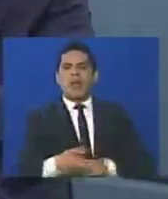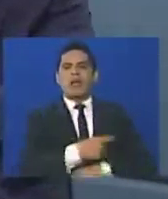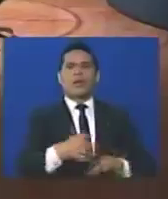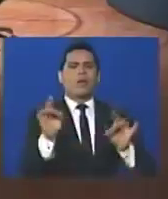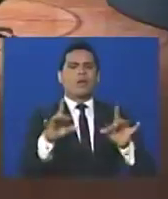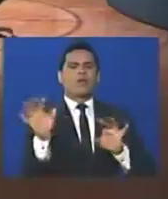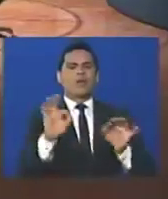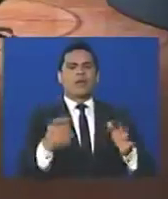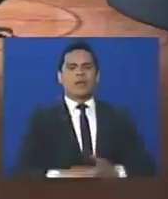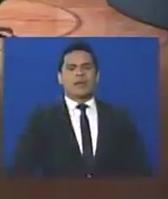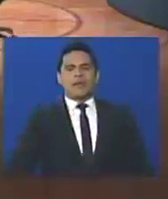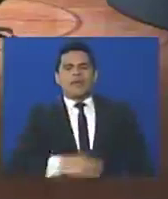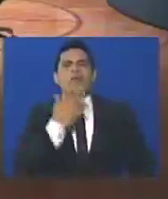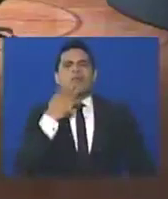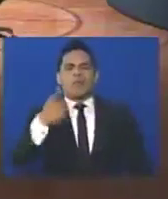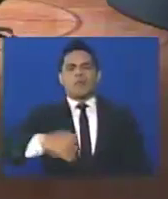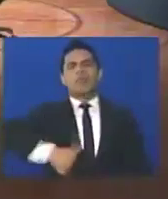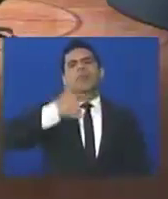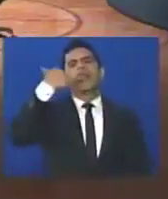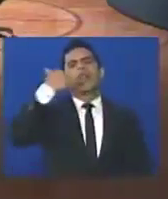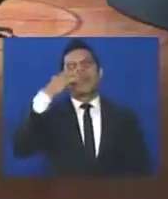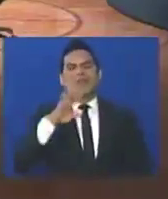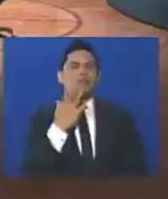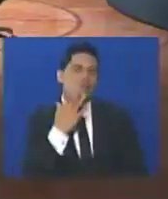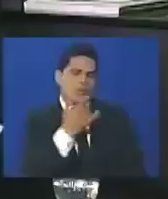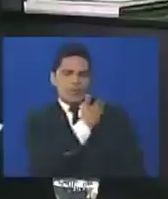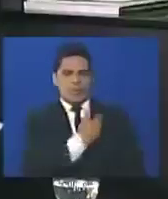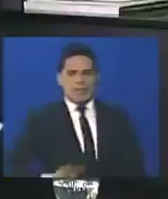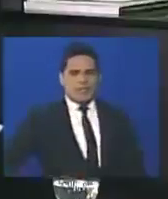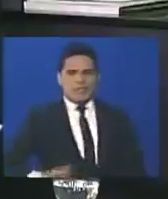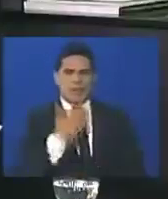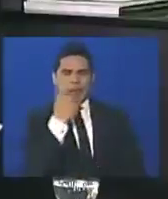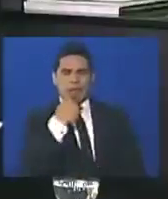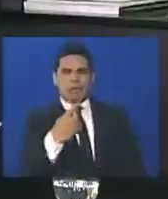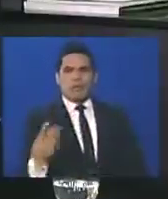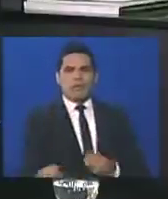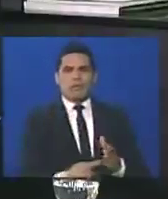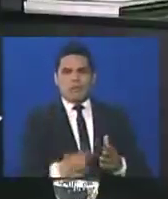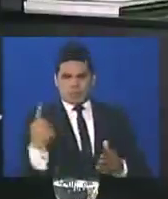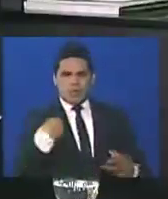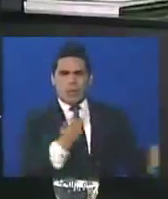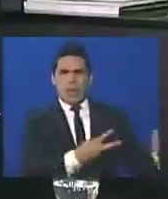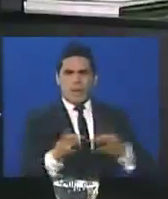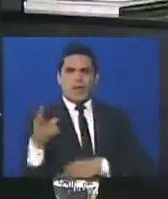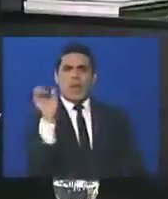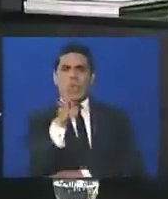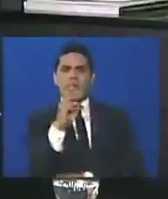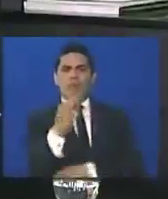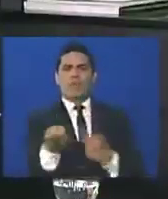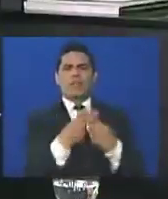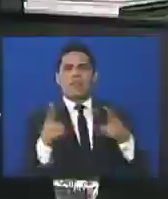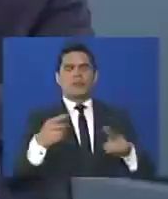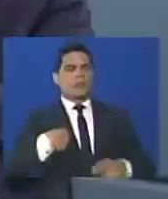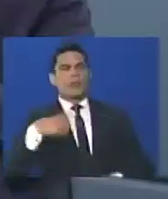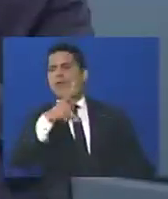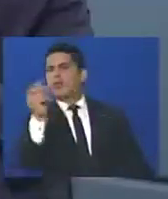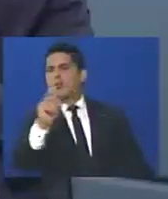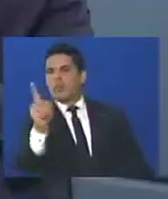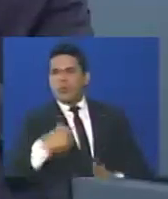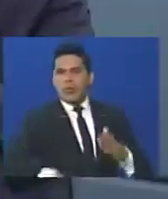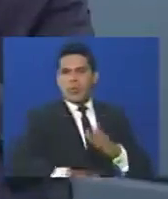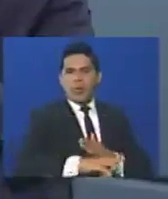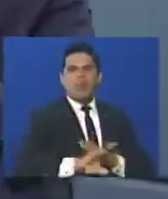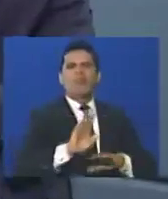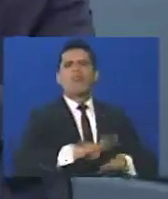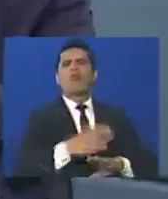ah, pero suena el teléfono, Claudio Fermín, es Nicolás Maduro, quiero invitarte a la conferencia de paz, no voy, porque